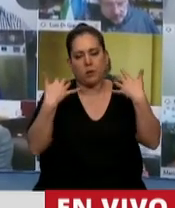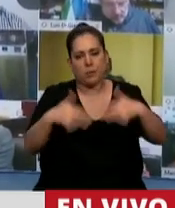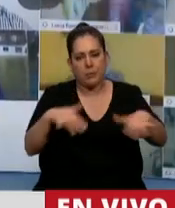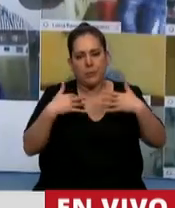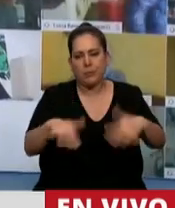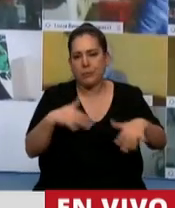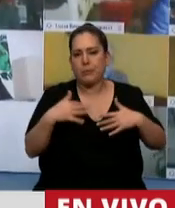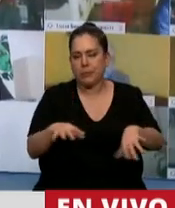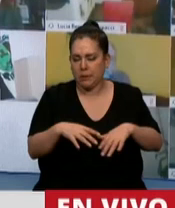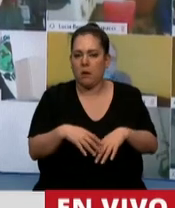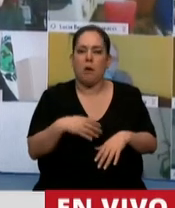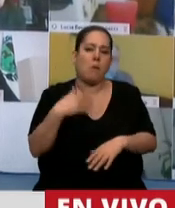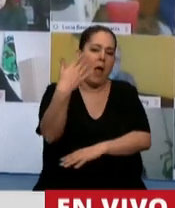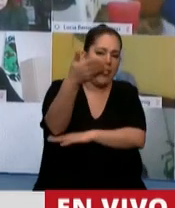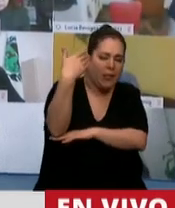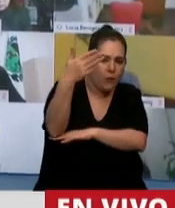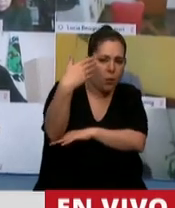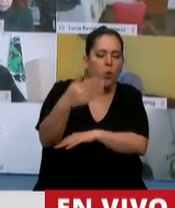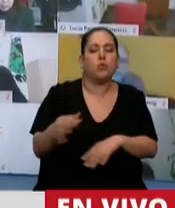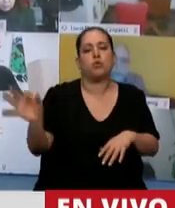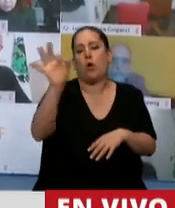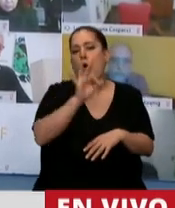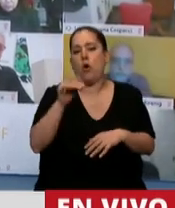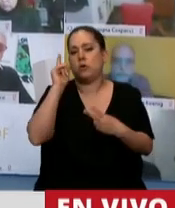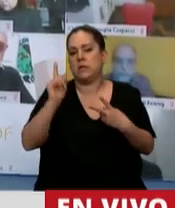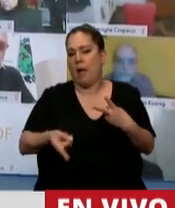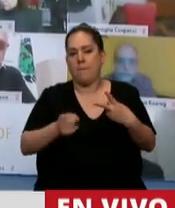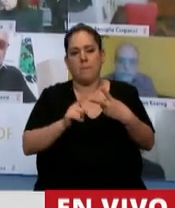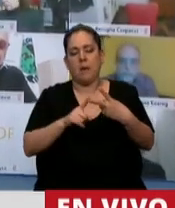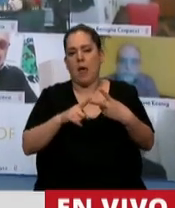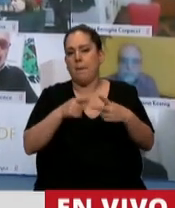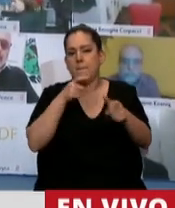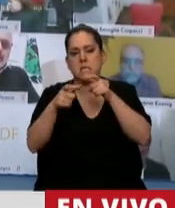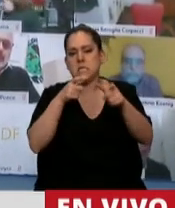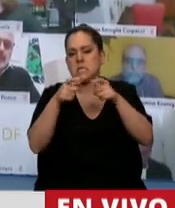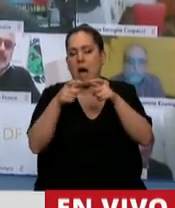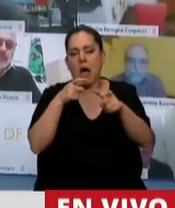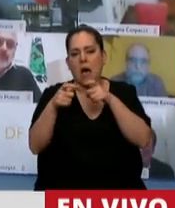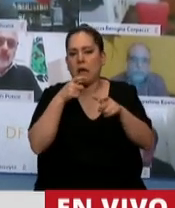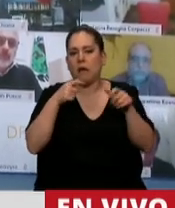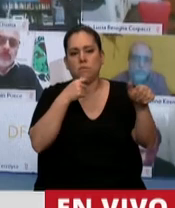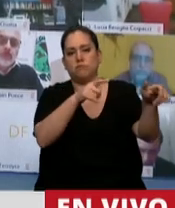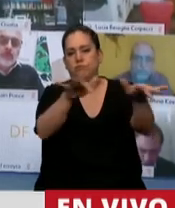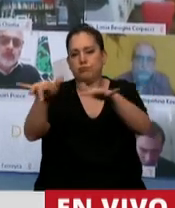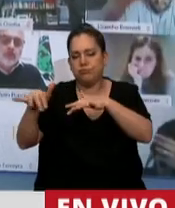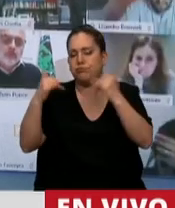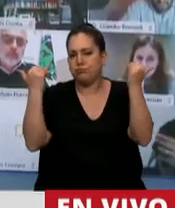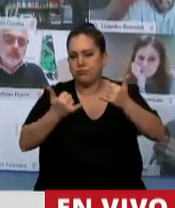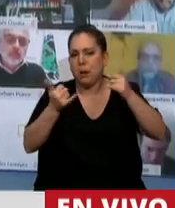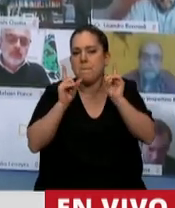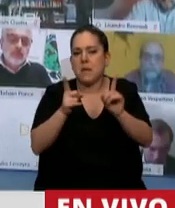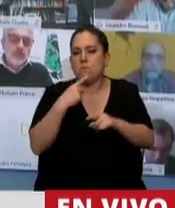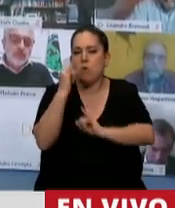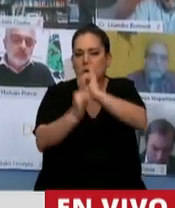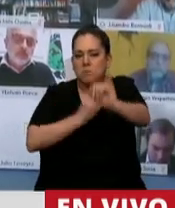ya sea a través de los discursos que hemos escuchado como por algunos mensajes que han estado circulando como bien decía